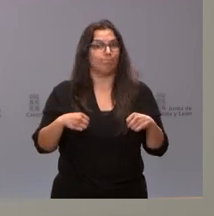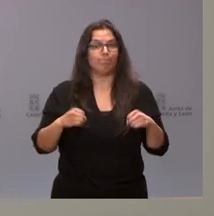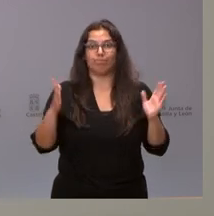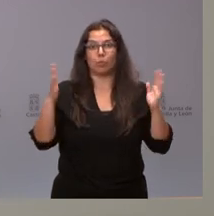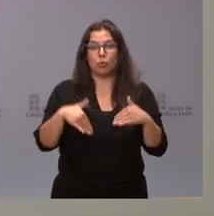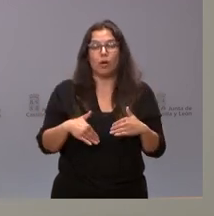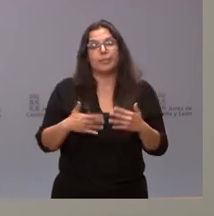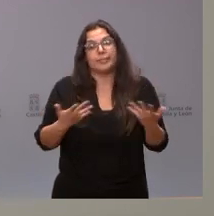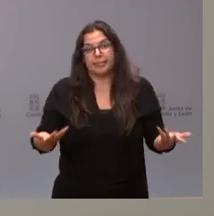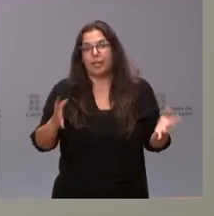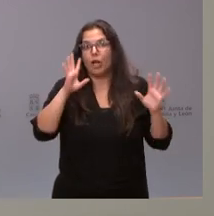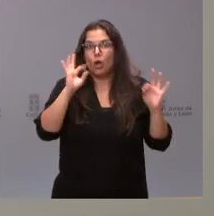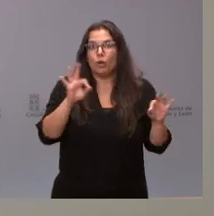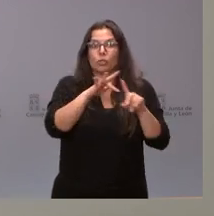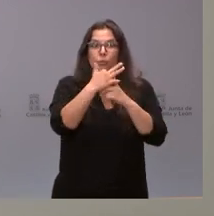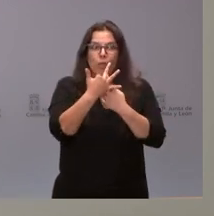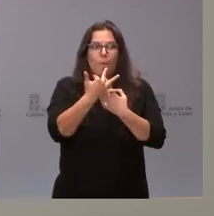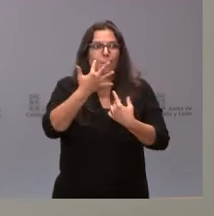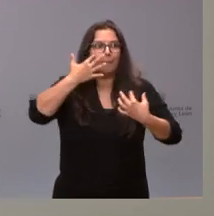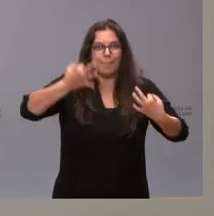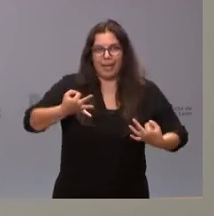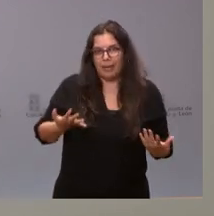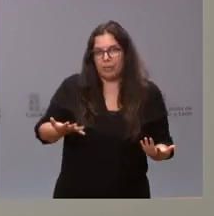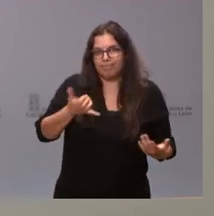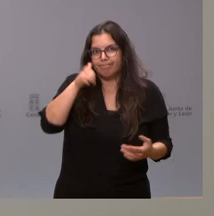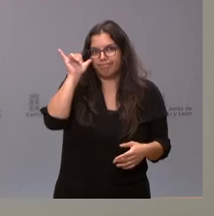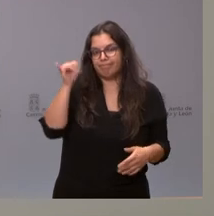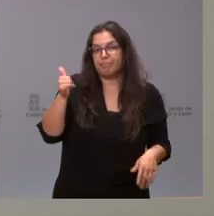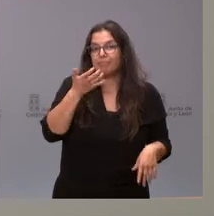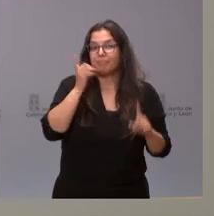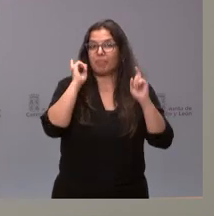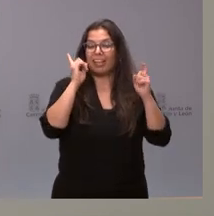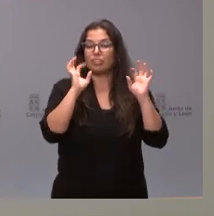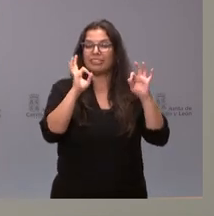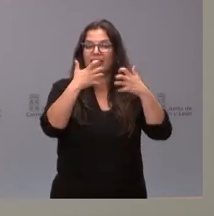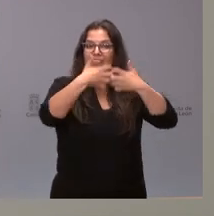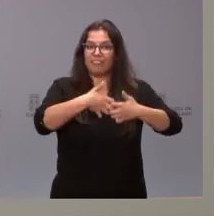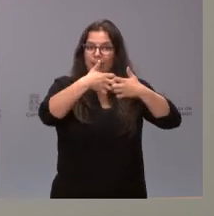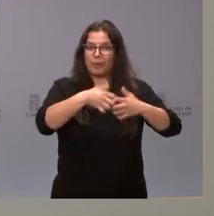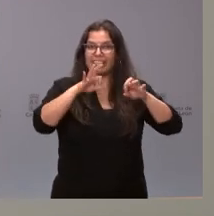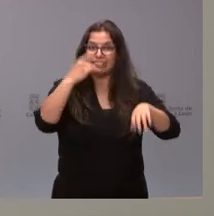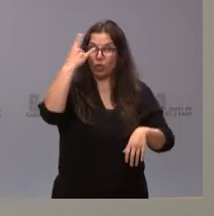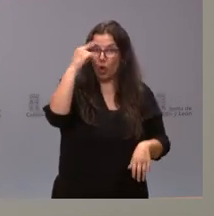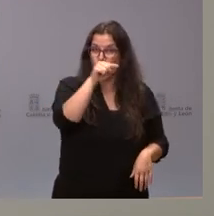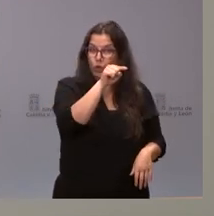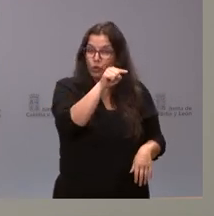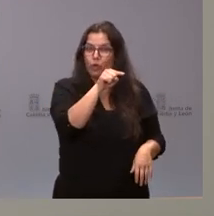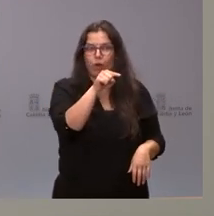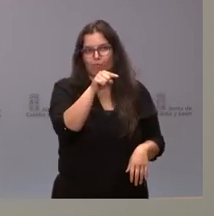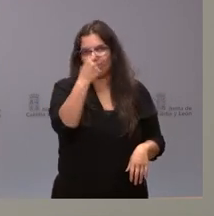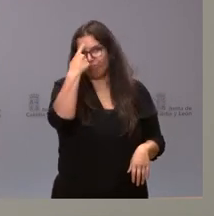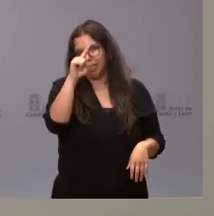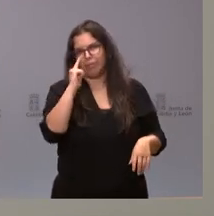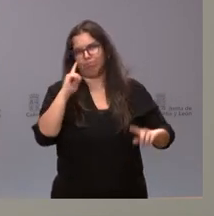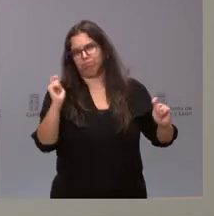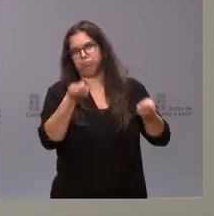situación que lleva a un riesgo. Y en el caso concreto de la planta de toro, es público y notorio cuál